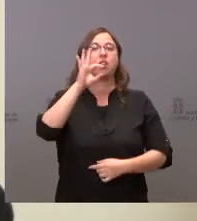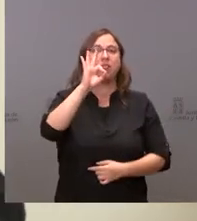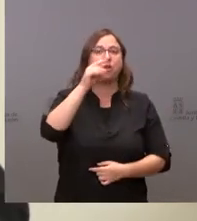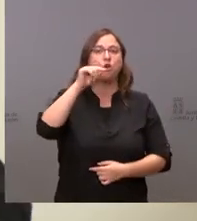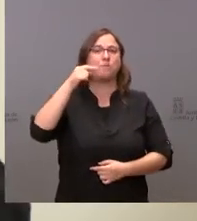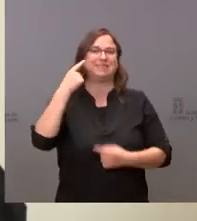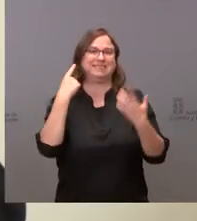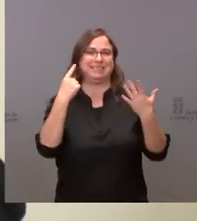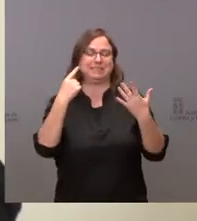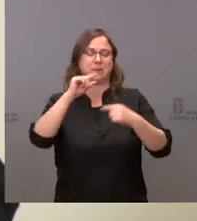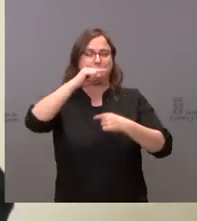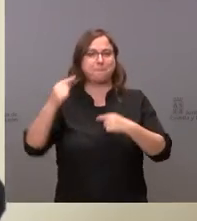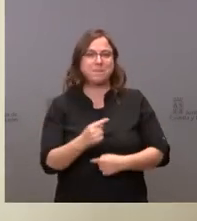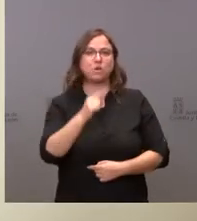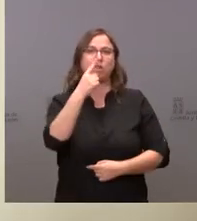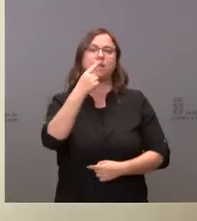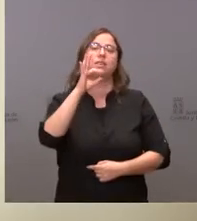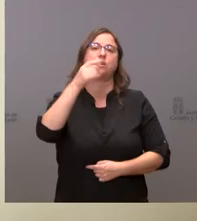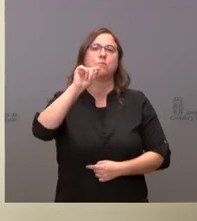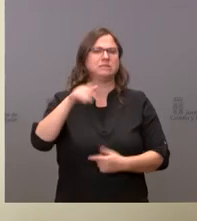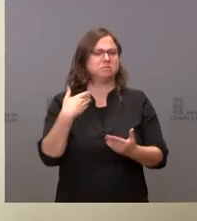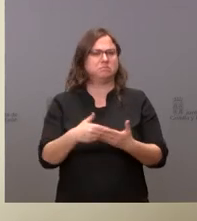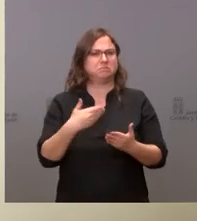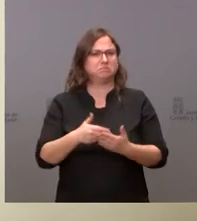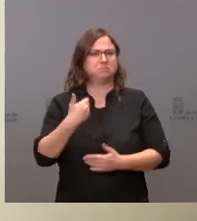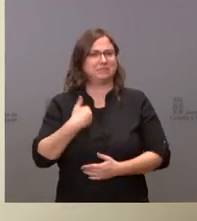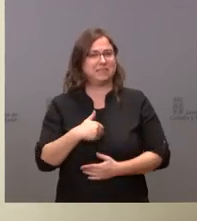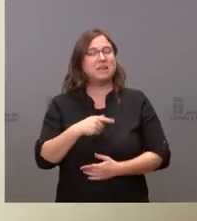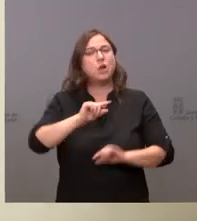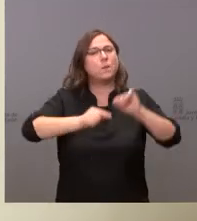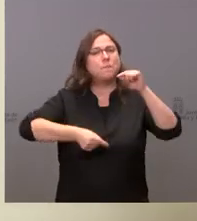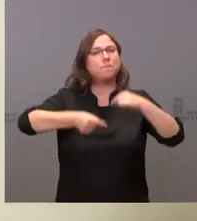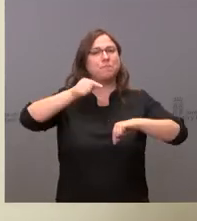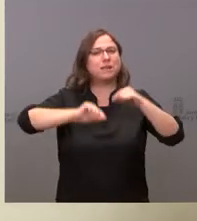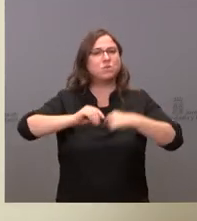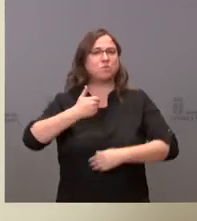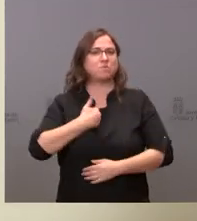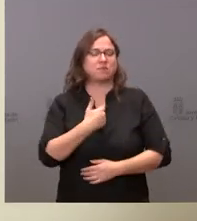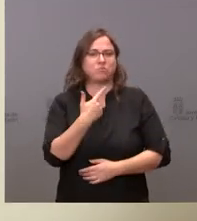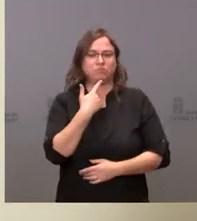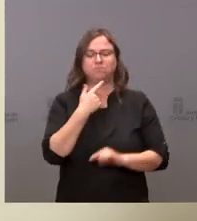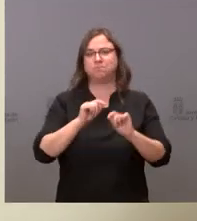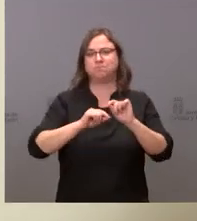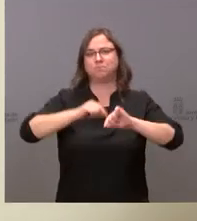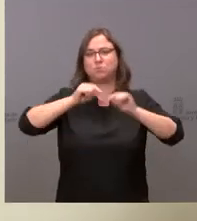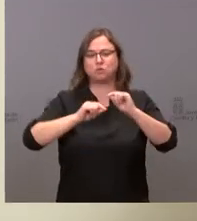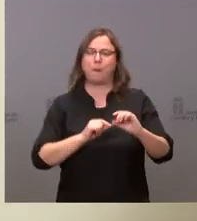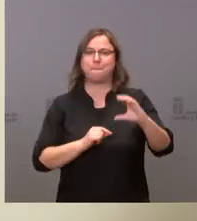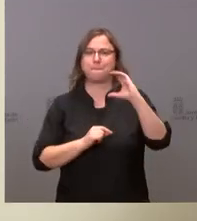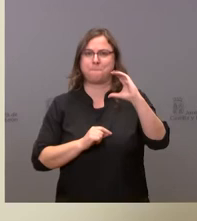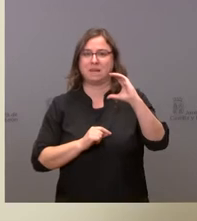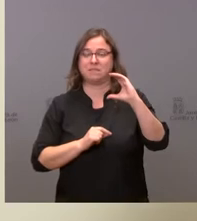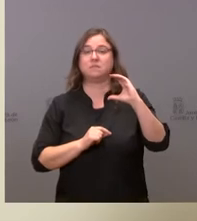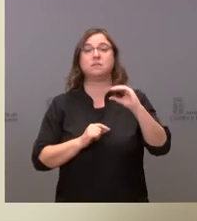avalados y los ha avalado ya la AIREF, estas expectativas. Es un presupuesto que, como hemos dicho, crece un